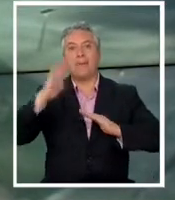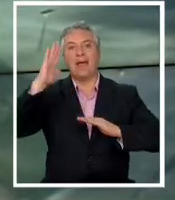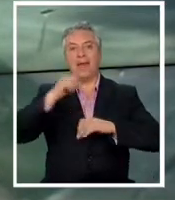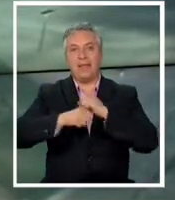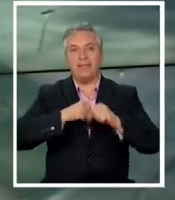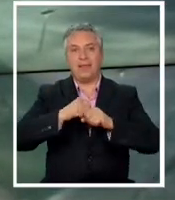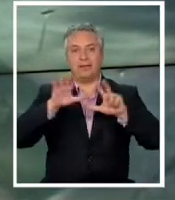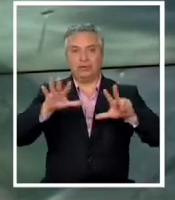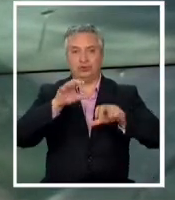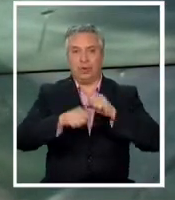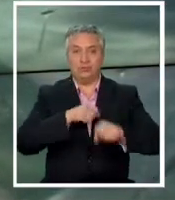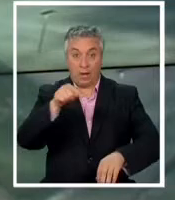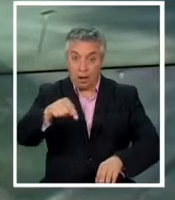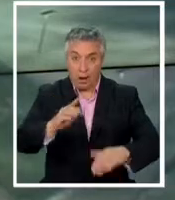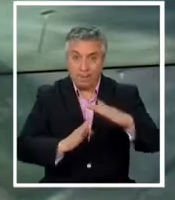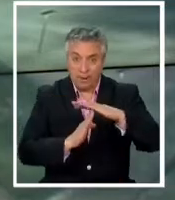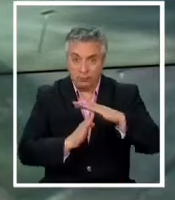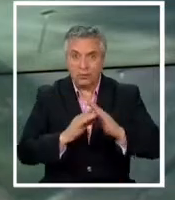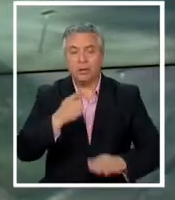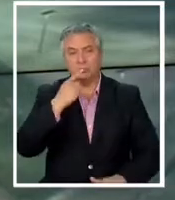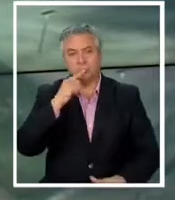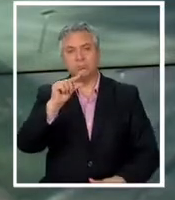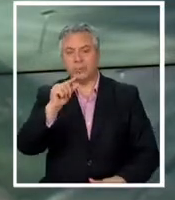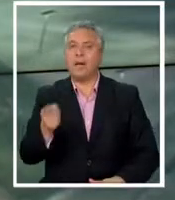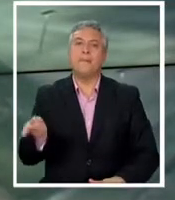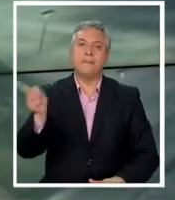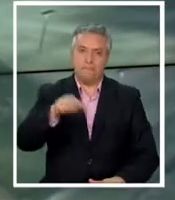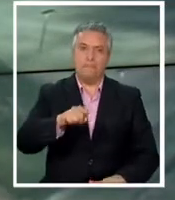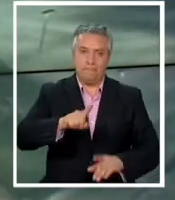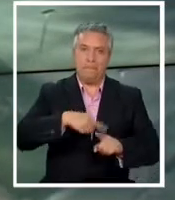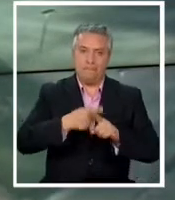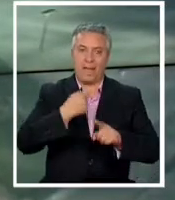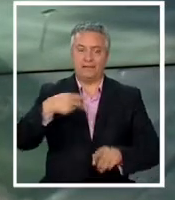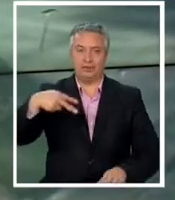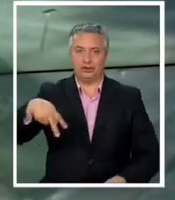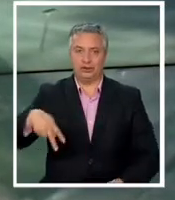años hacemos una pausa ya estamos de vuelta con más aquí en 24 horas central